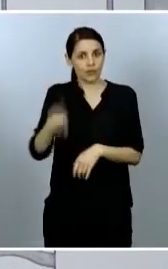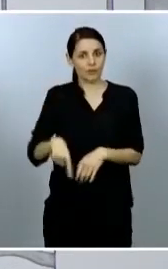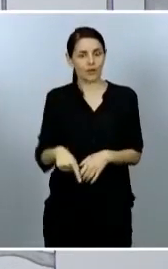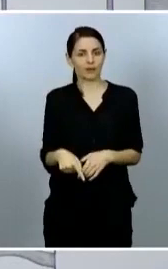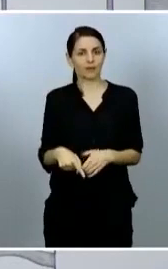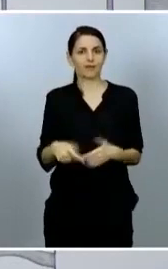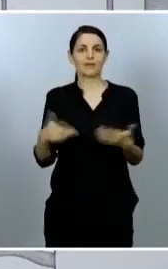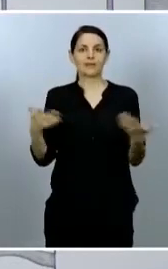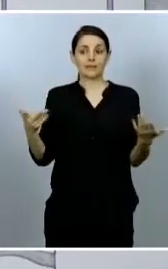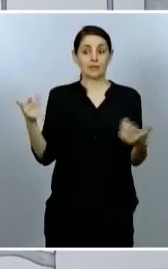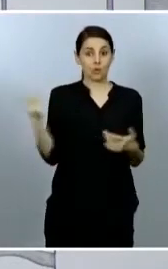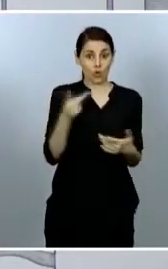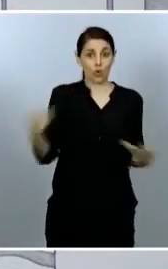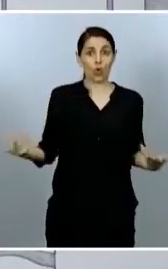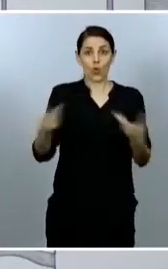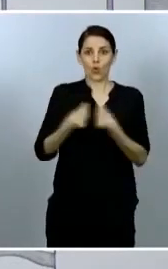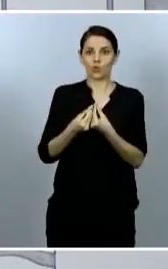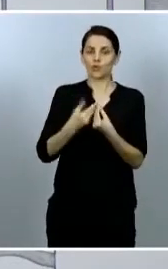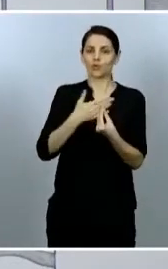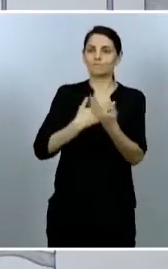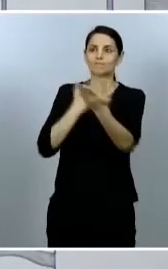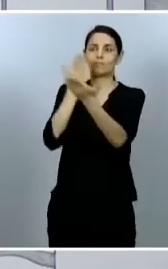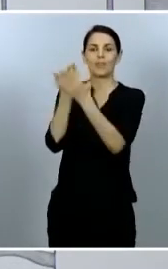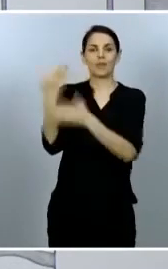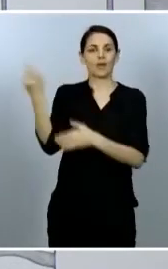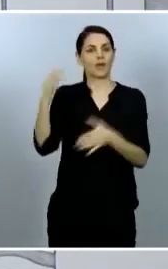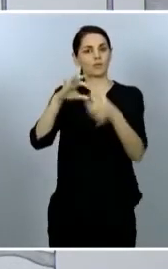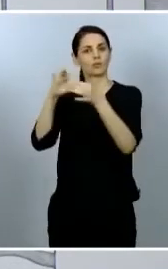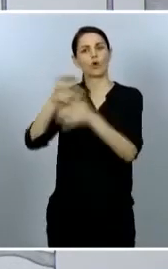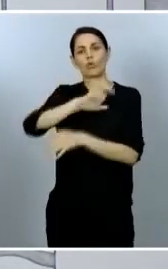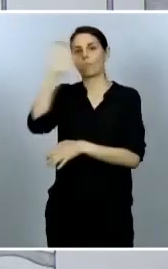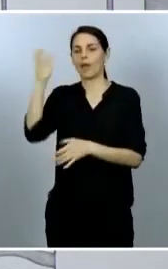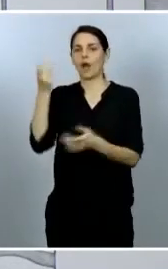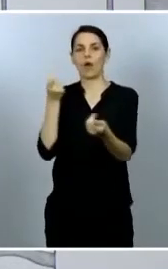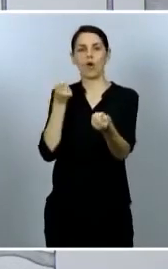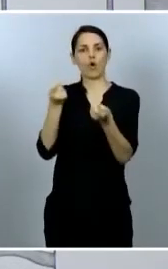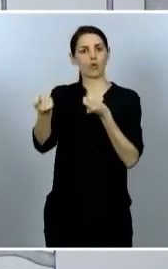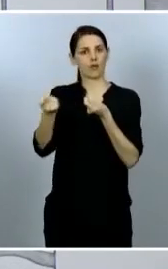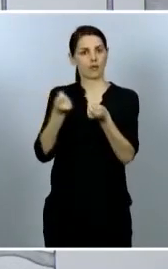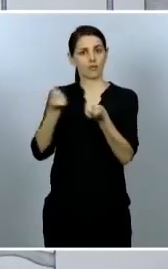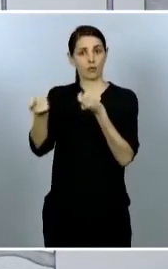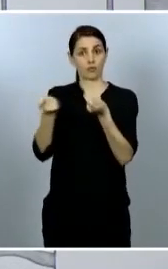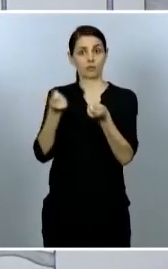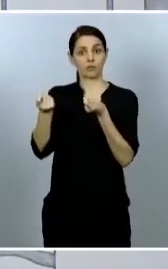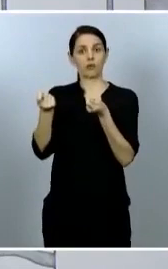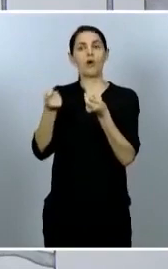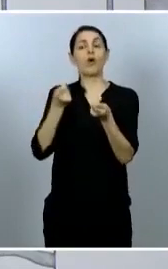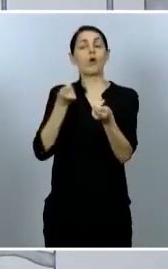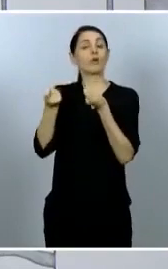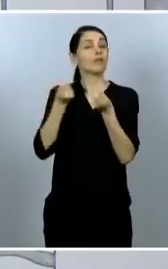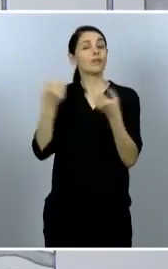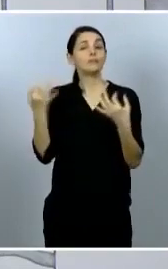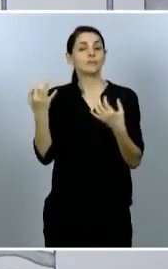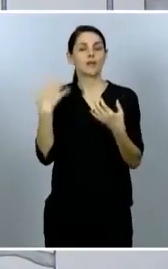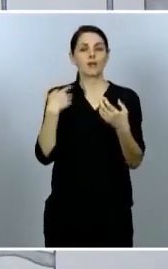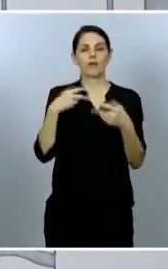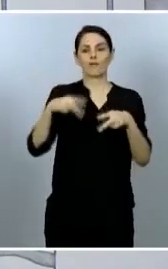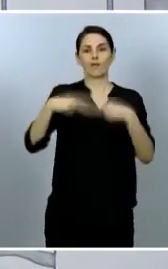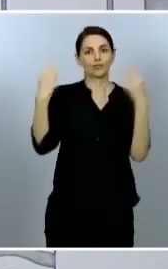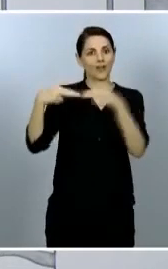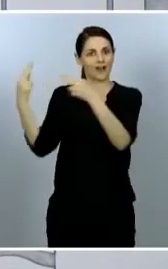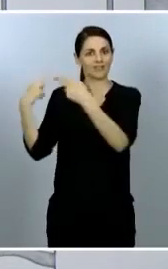por una coordinación dentro de la Unión Europea en el levantamiento de restricciones de la frontera. Una